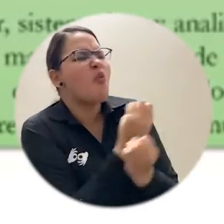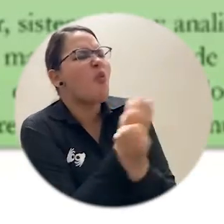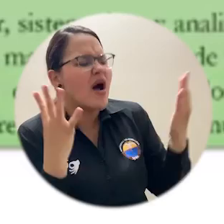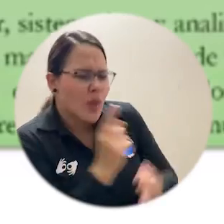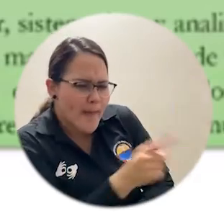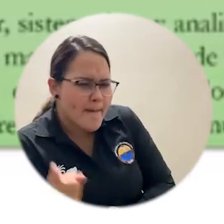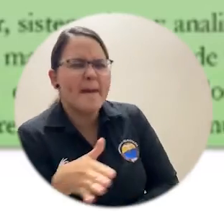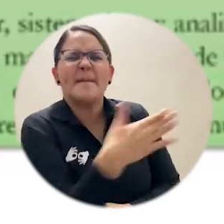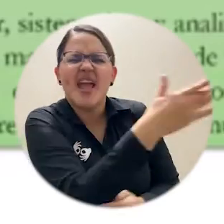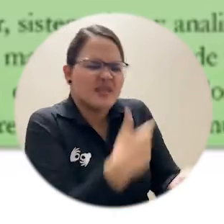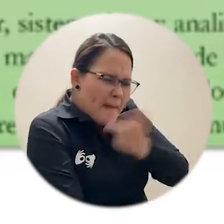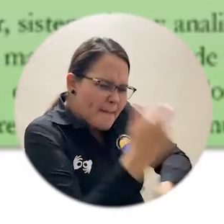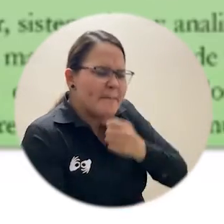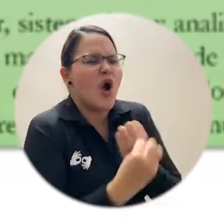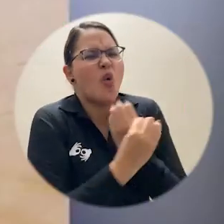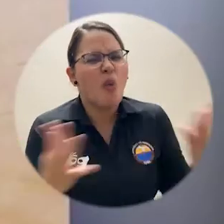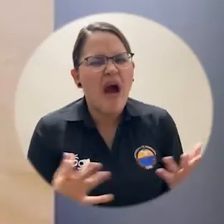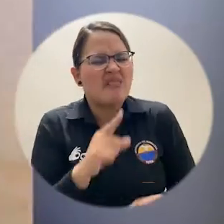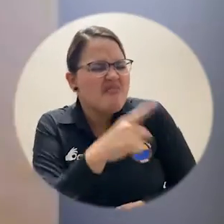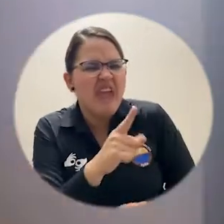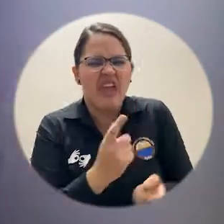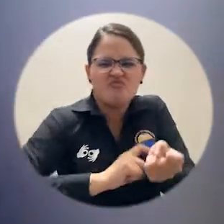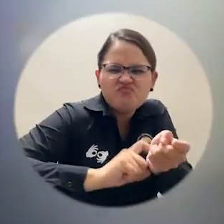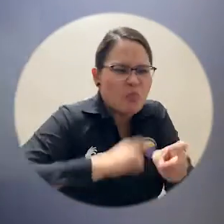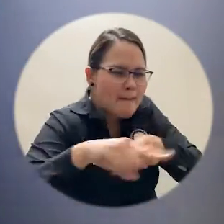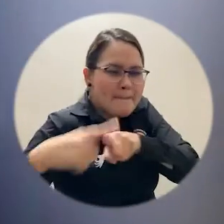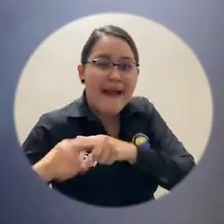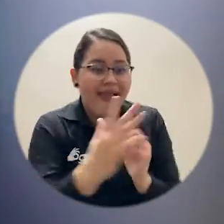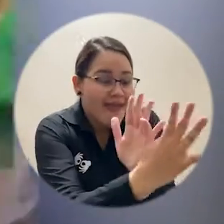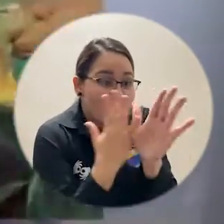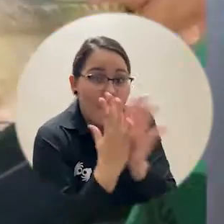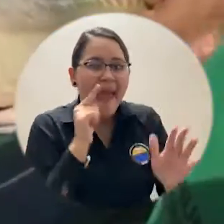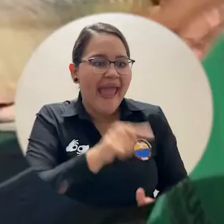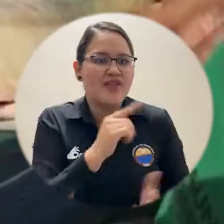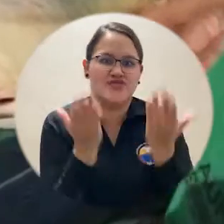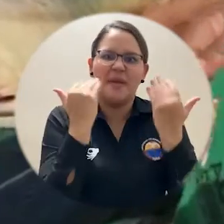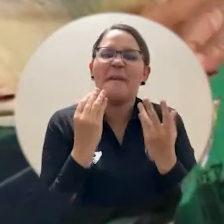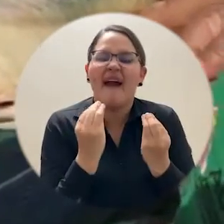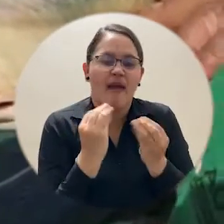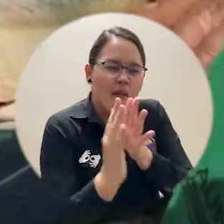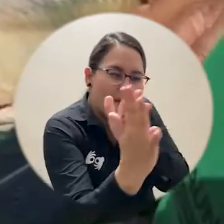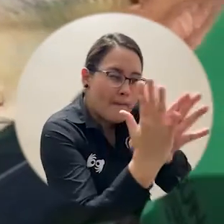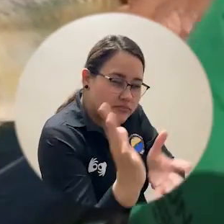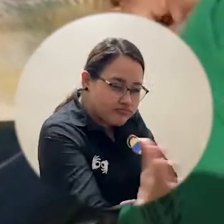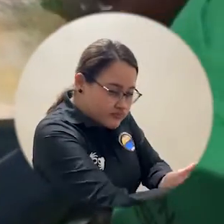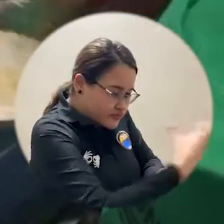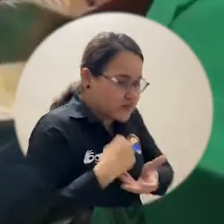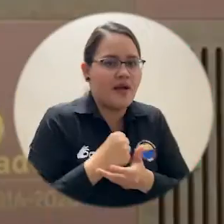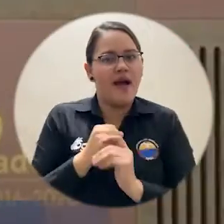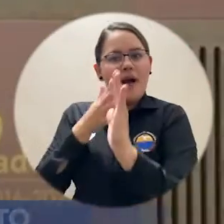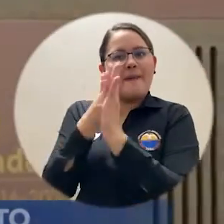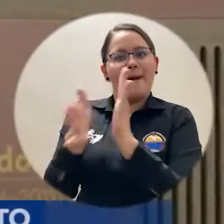desembarcados de las especies comerciales que son determinadas por la UNAP para cada cuenca o litoral. Aportar